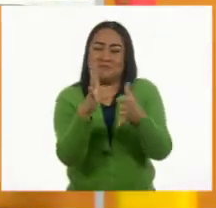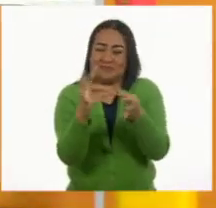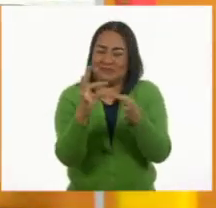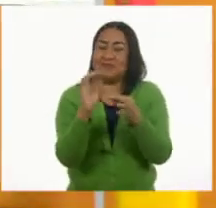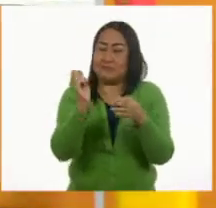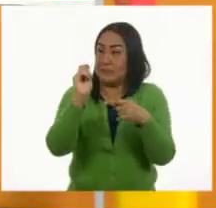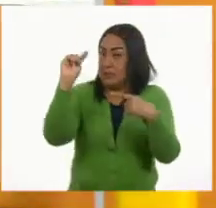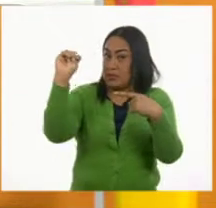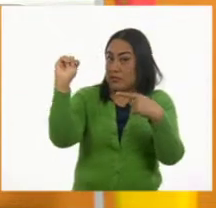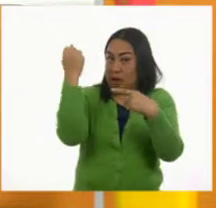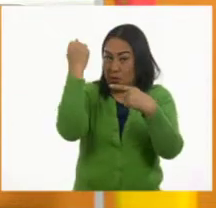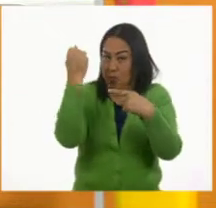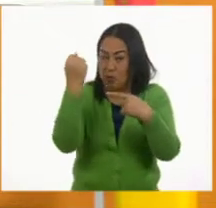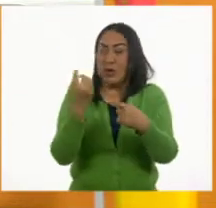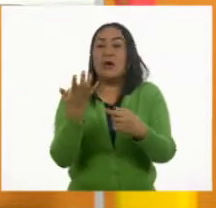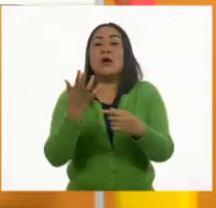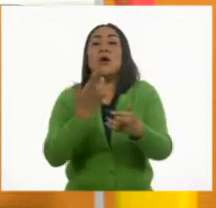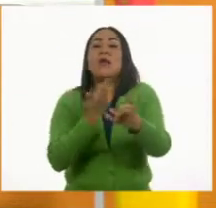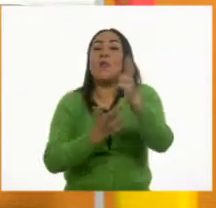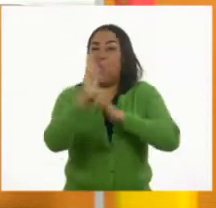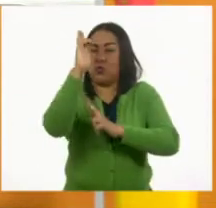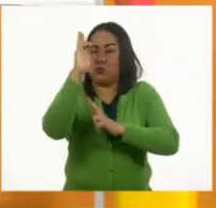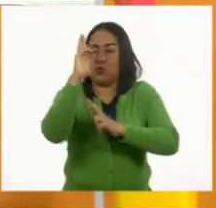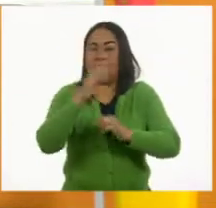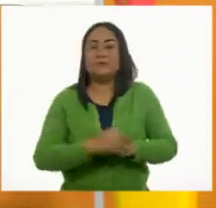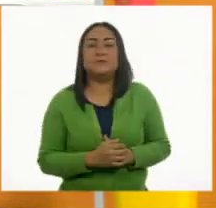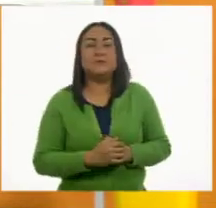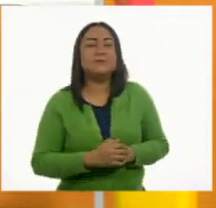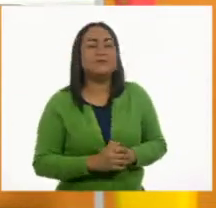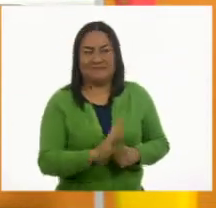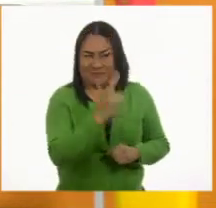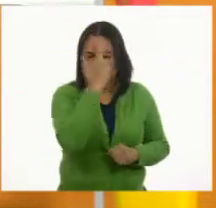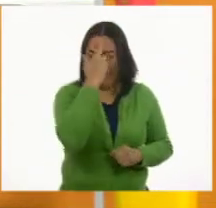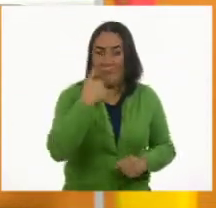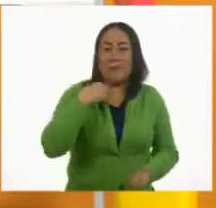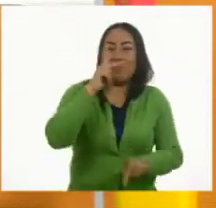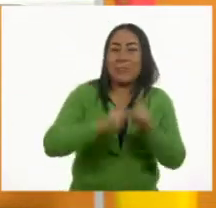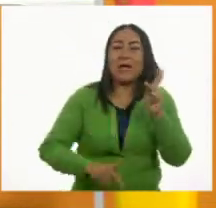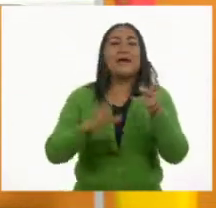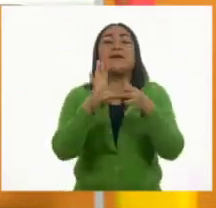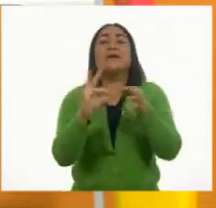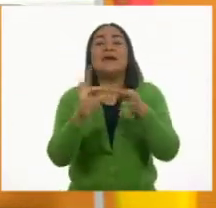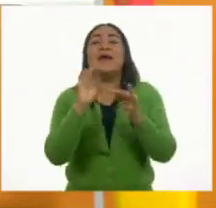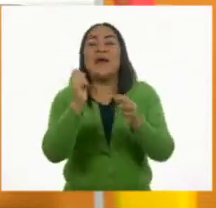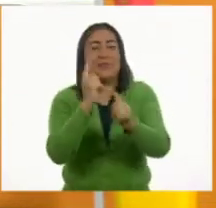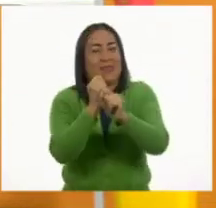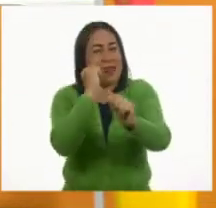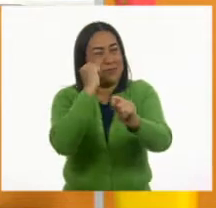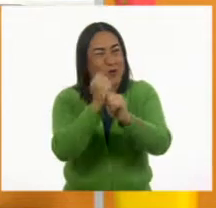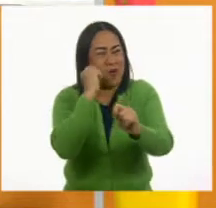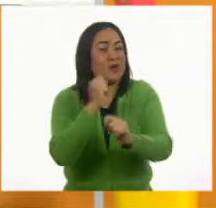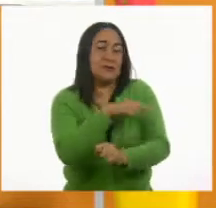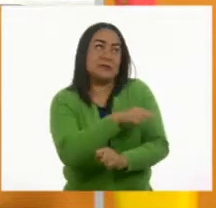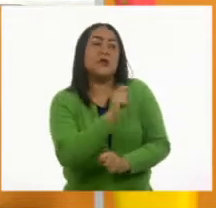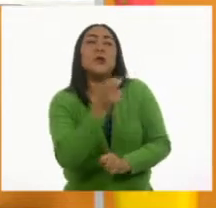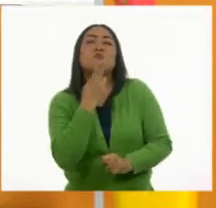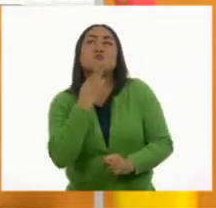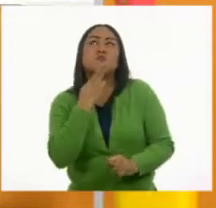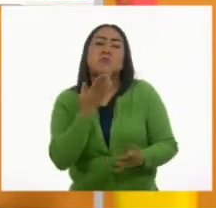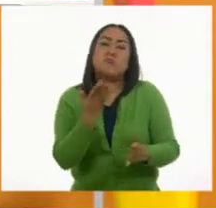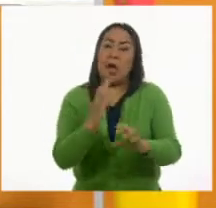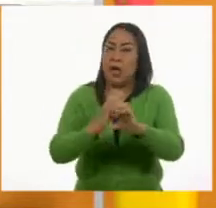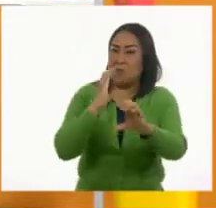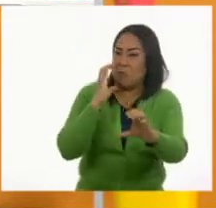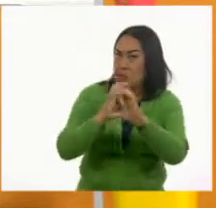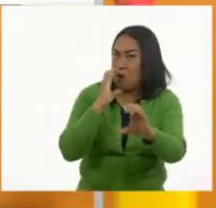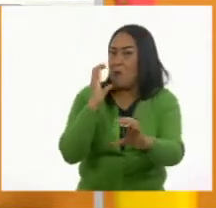y la revolución. Entonces, te preguntaba sobre el transporte. Y ya me habías dicho que te transportas en autobús